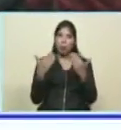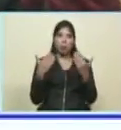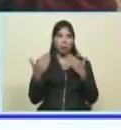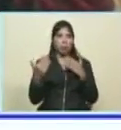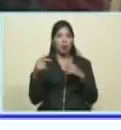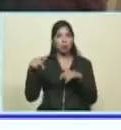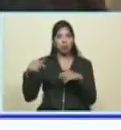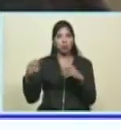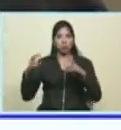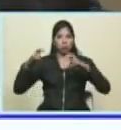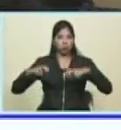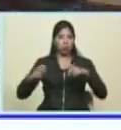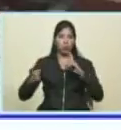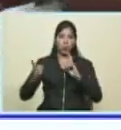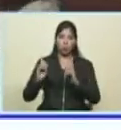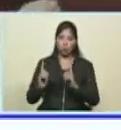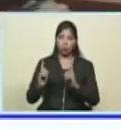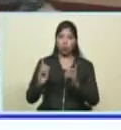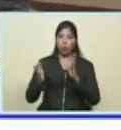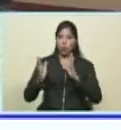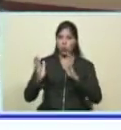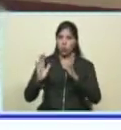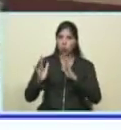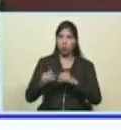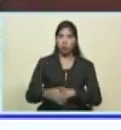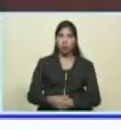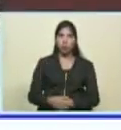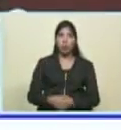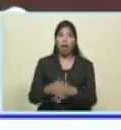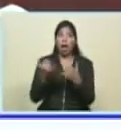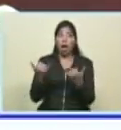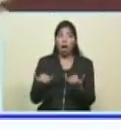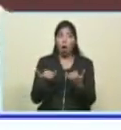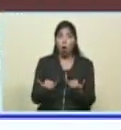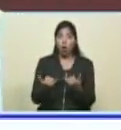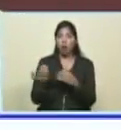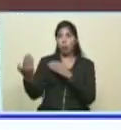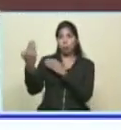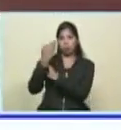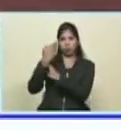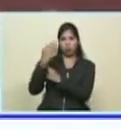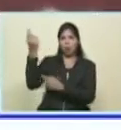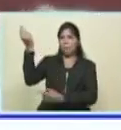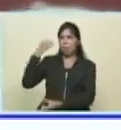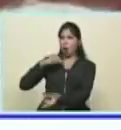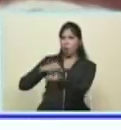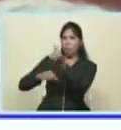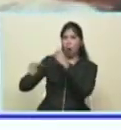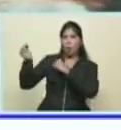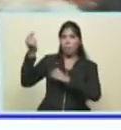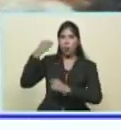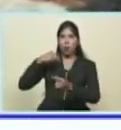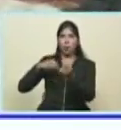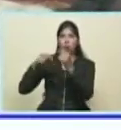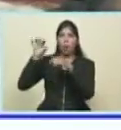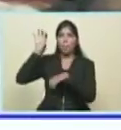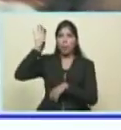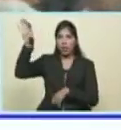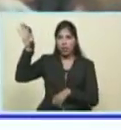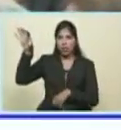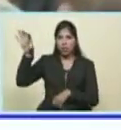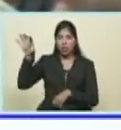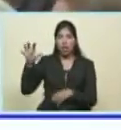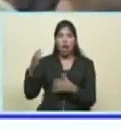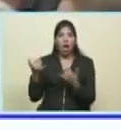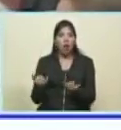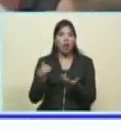con él cómo Venezuela ya enfrenta las sanciones y las agresiones imperialistas y